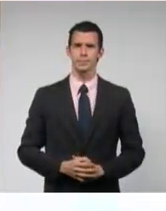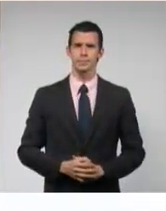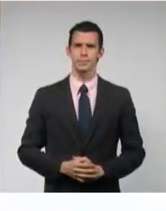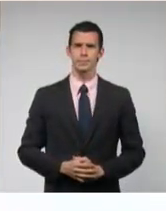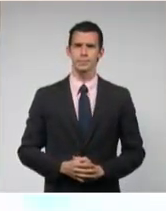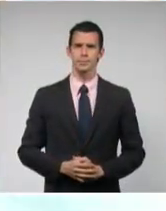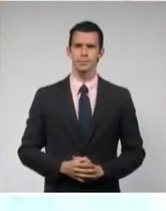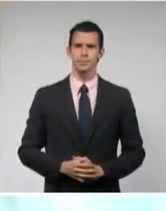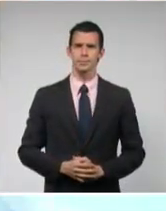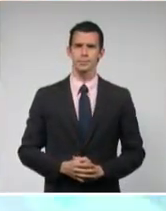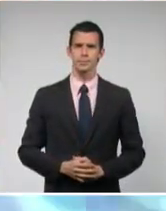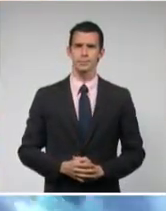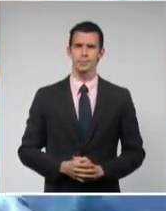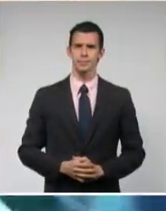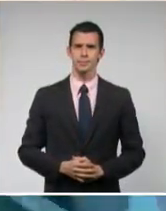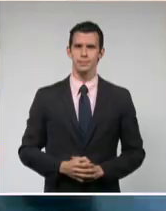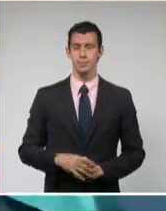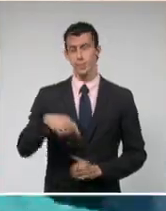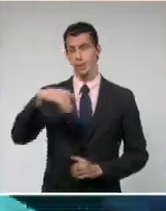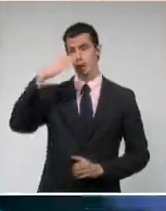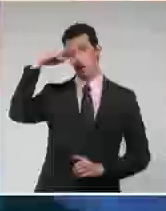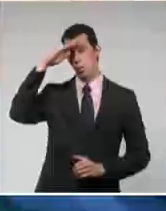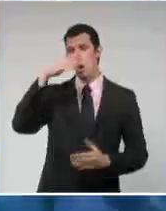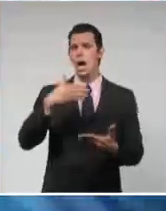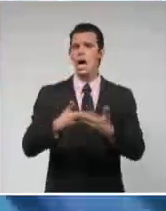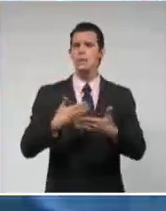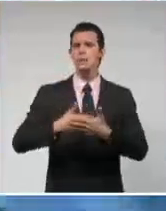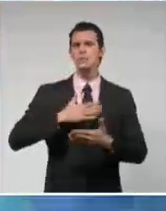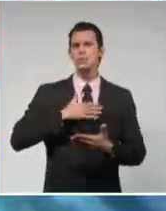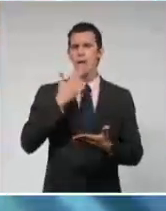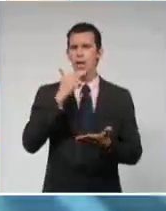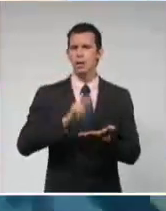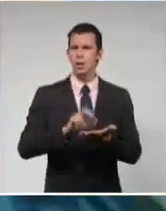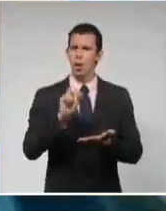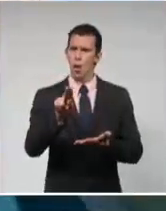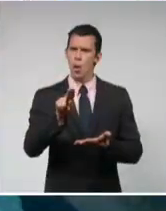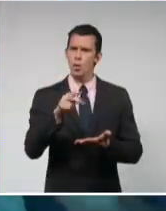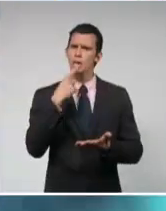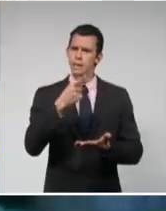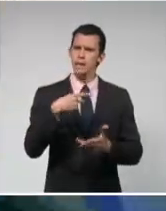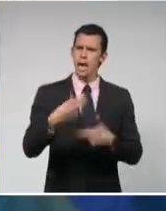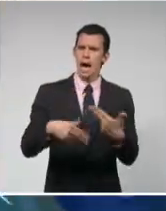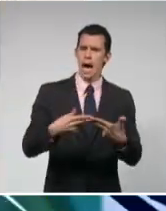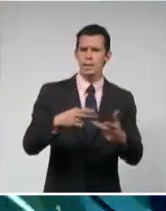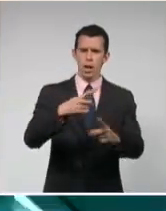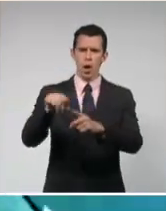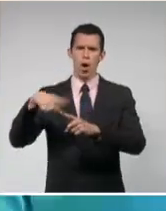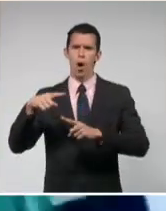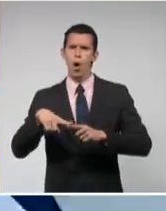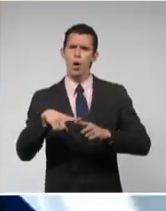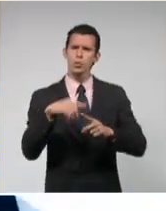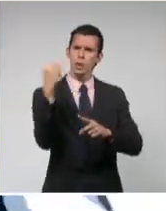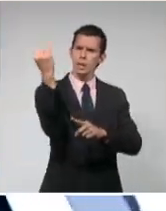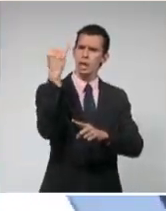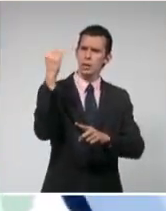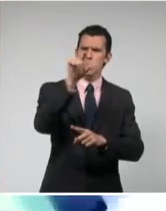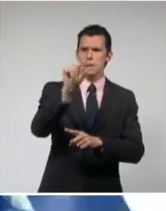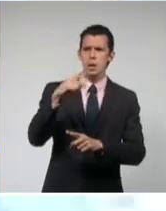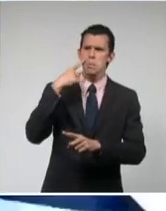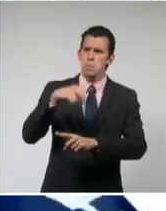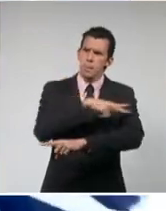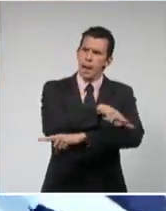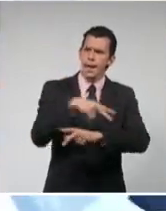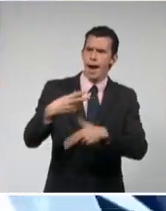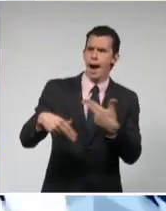La empresa de correos de Cuba se une como miembros de la Unión Postal Universal para celebrar hoy el Día Mundial de Correos. El correo en Cuba